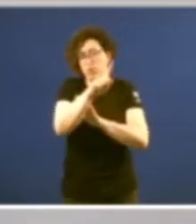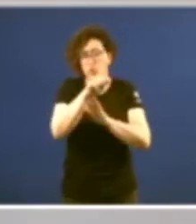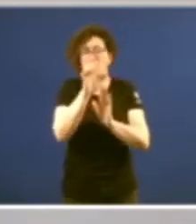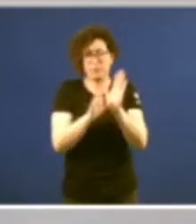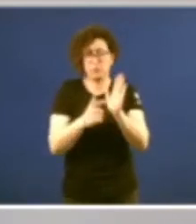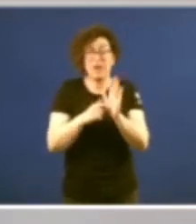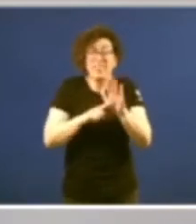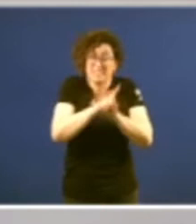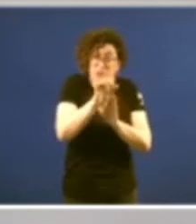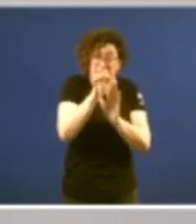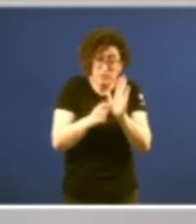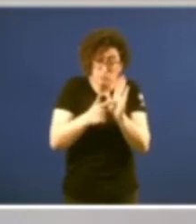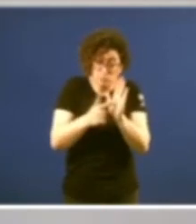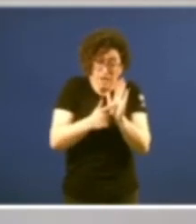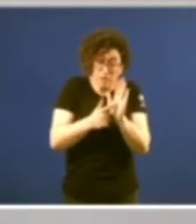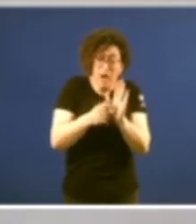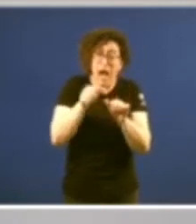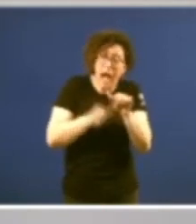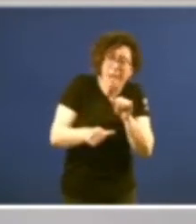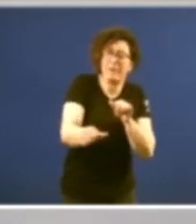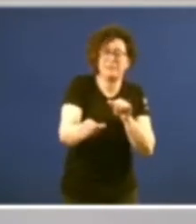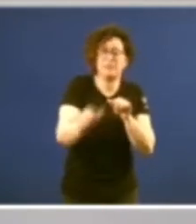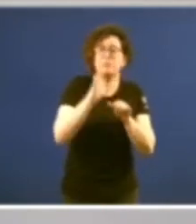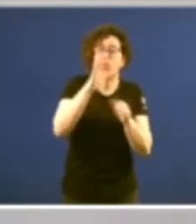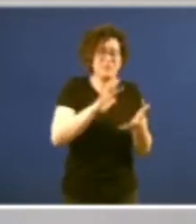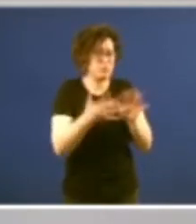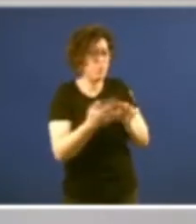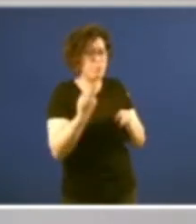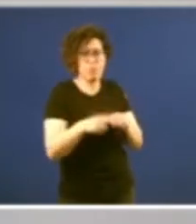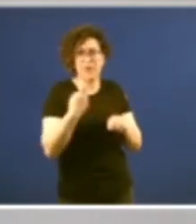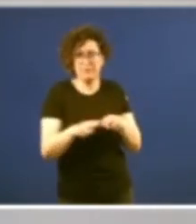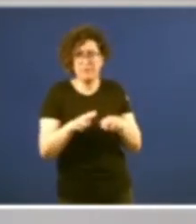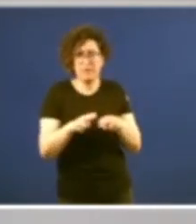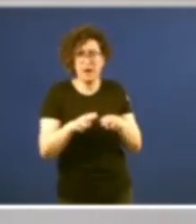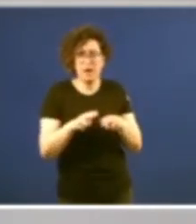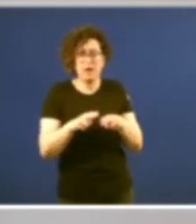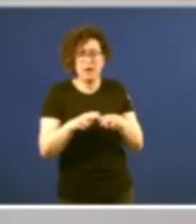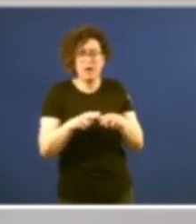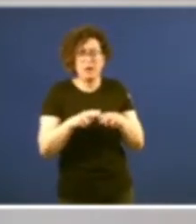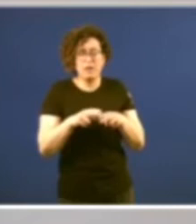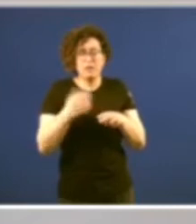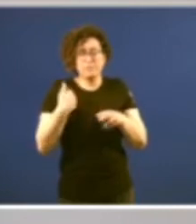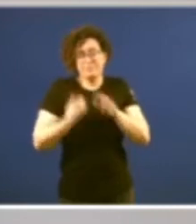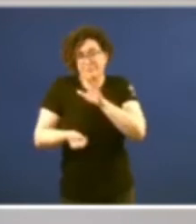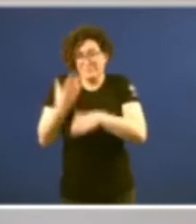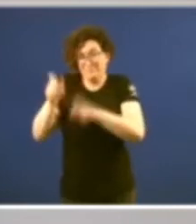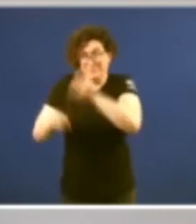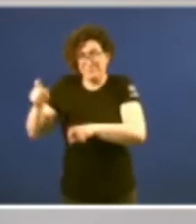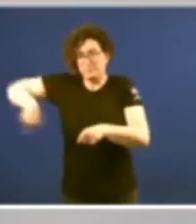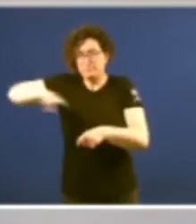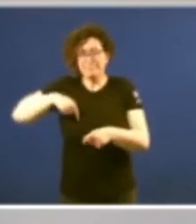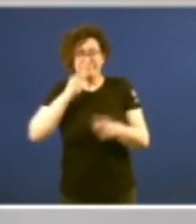desarrollo estatutario que se produce a partir de la transición política el constituyente es consciente de la necesaria